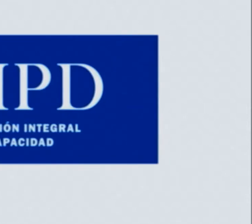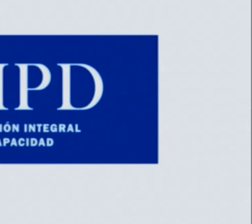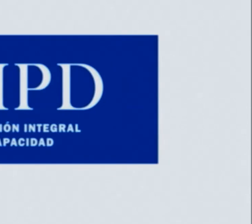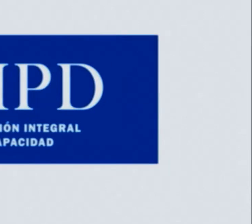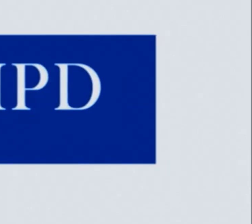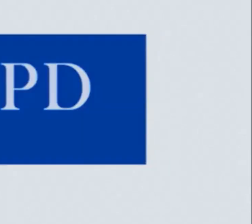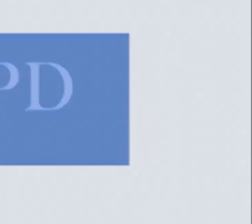gracias gracias